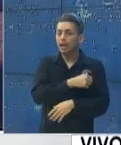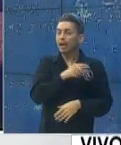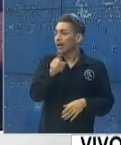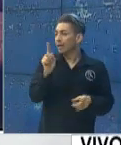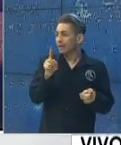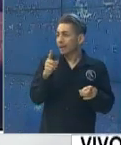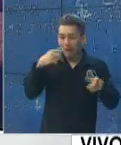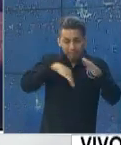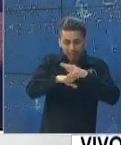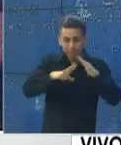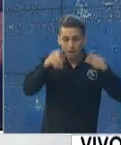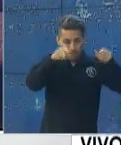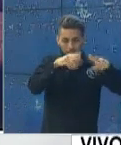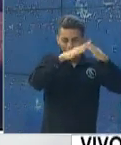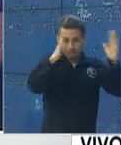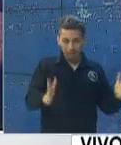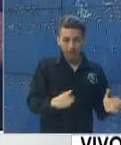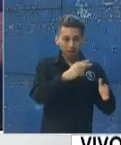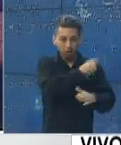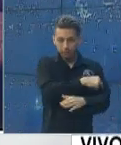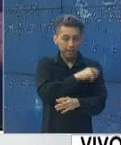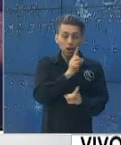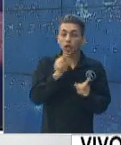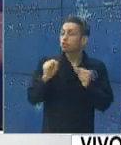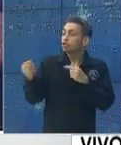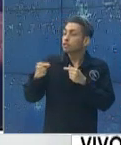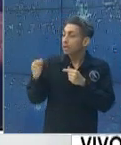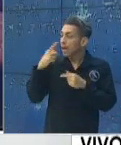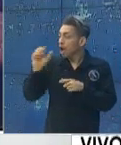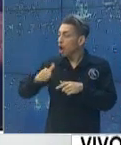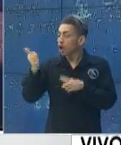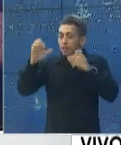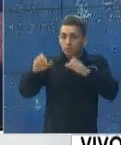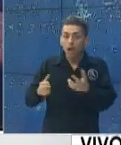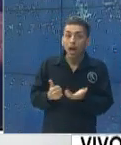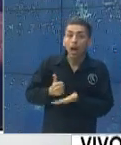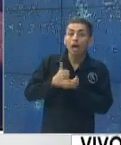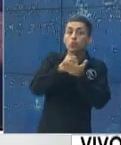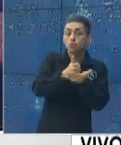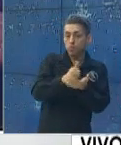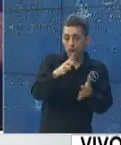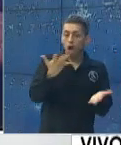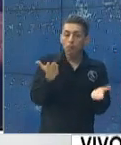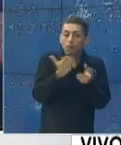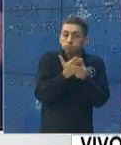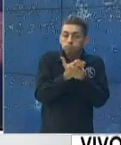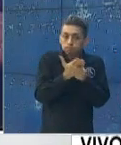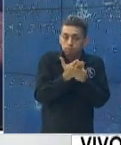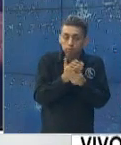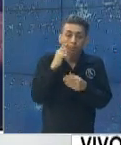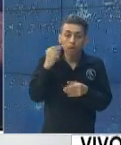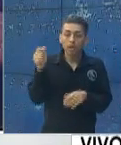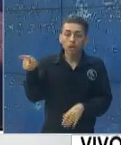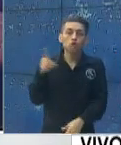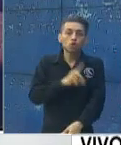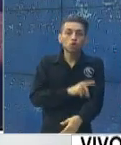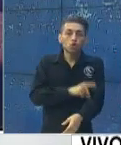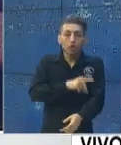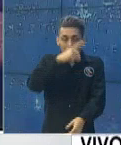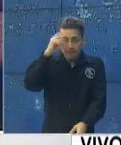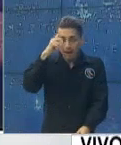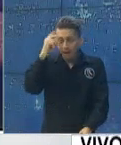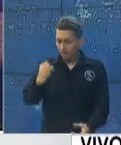cercano a personal que les puedan ayudar en este proceso, porque lógicamente son médicos que están trabajando